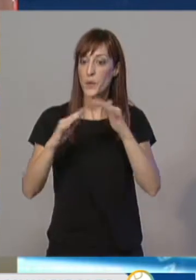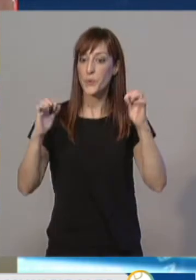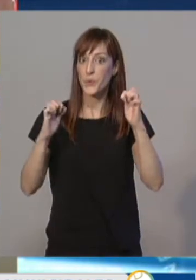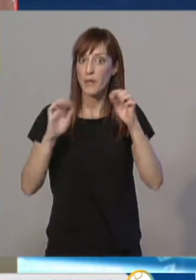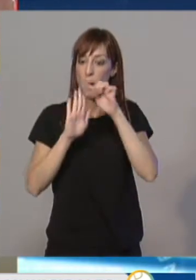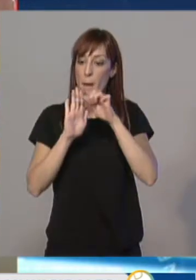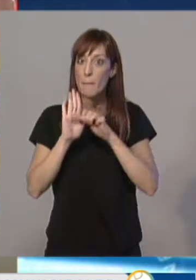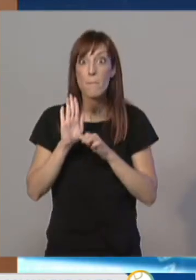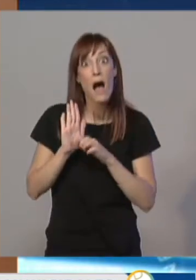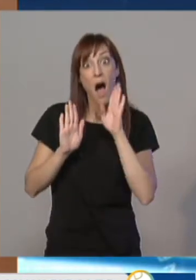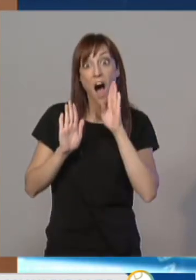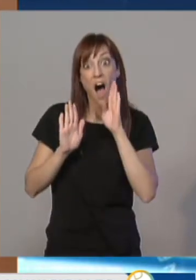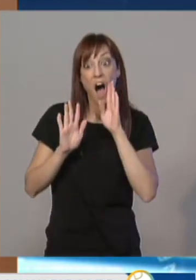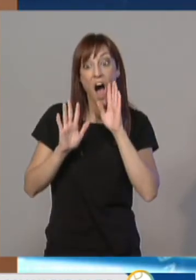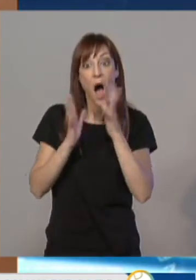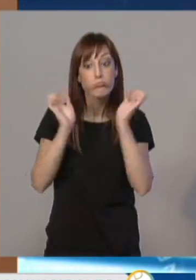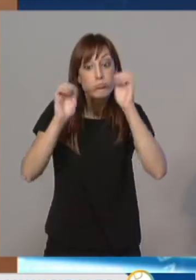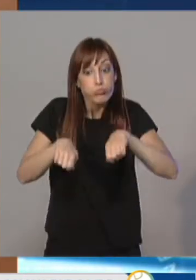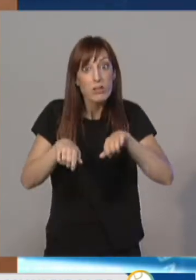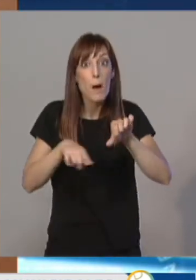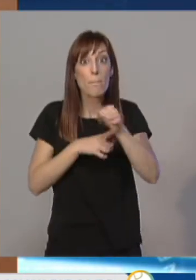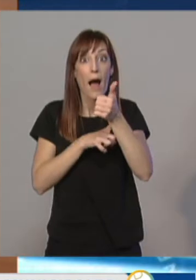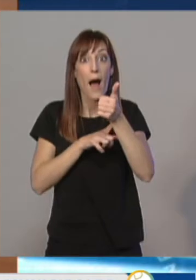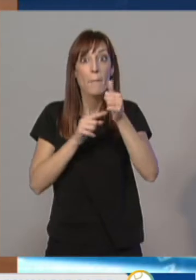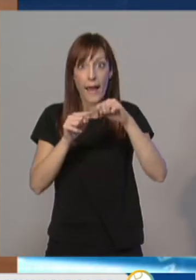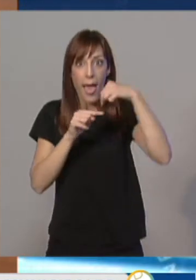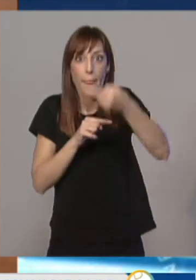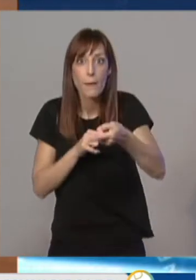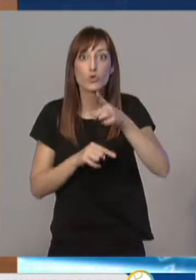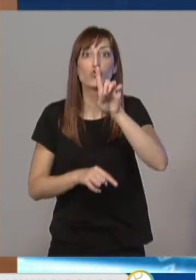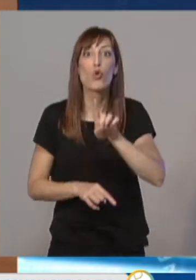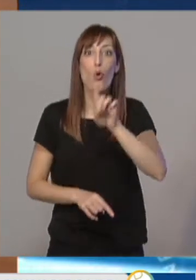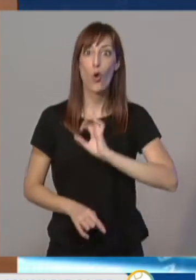hayan podido enmendarlas... ...y que estén vigentes el 1 de enero de 2020.